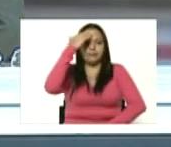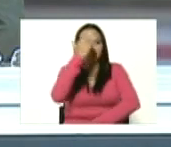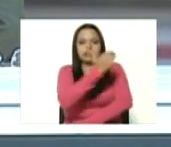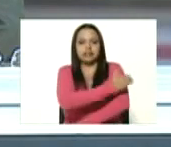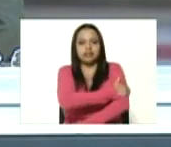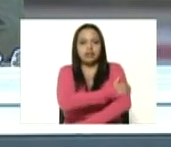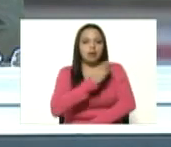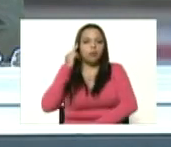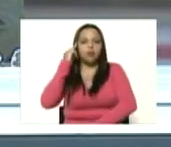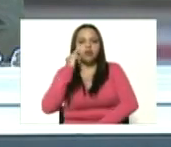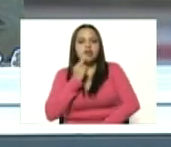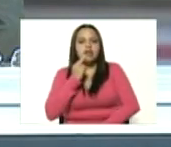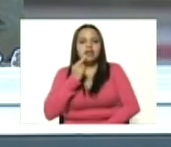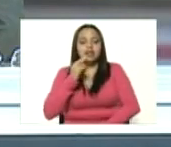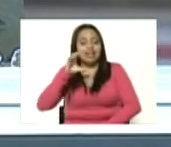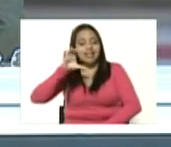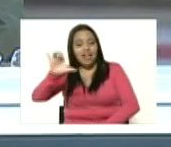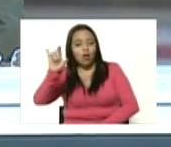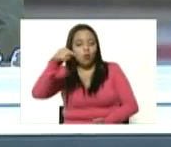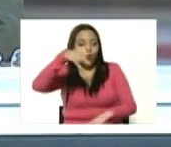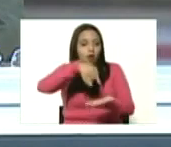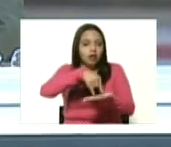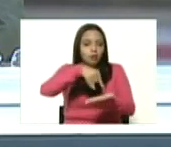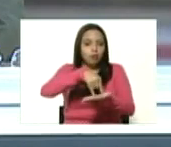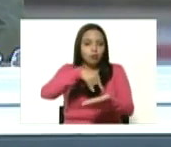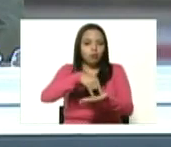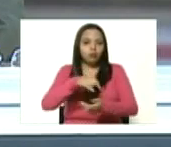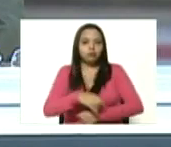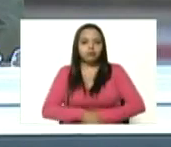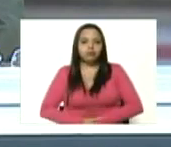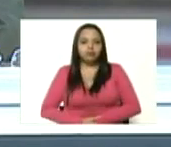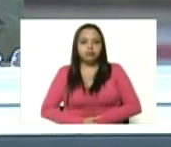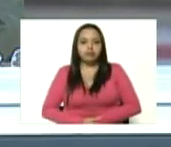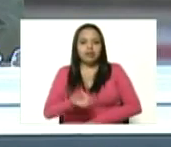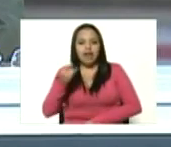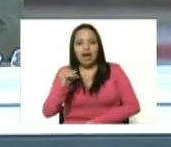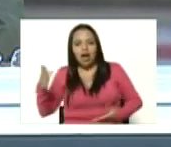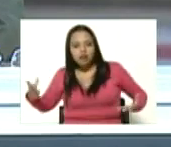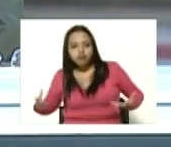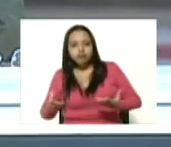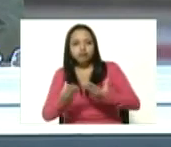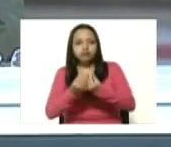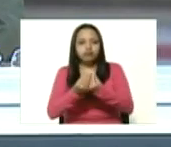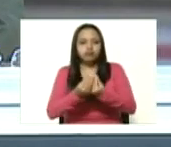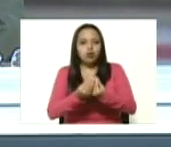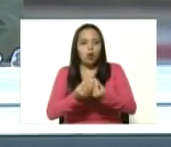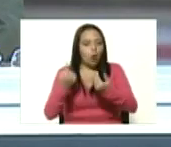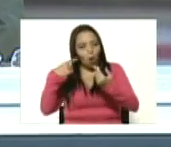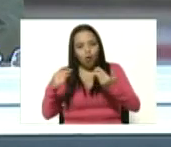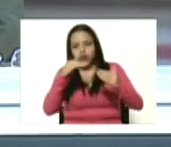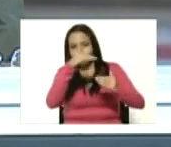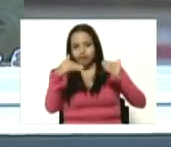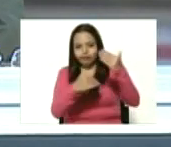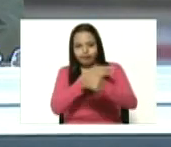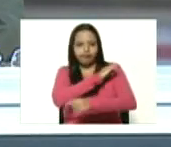bolivariana en el estado Carabobo él está acompañado del teniente Reinaldo Arocha